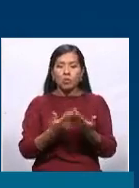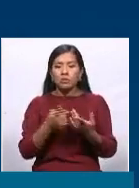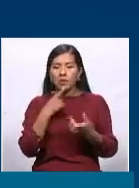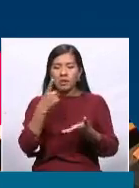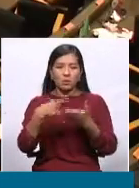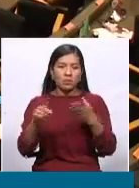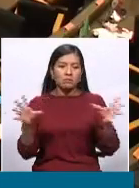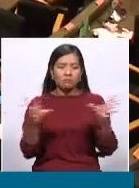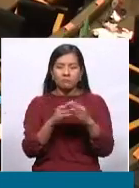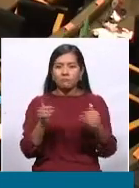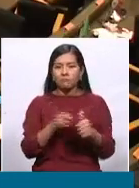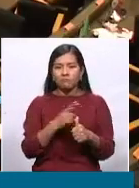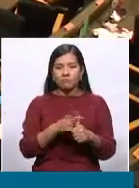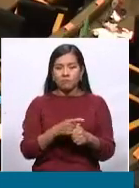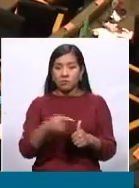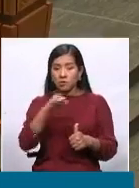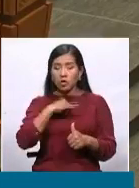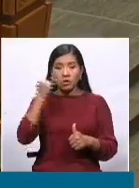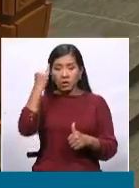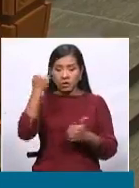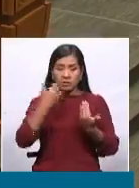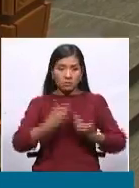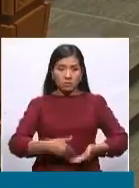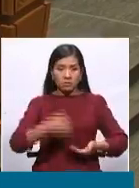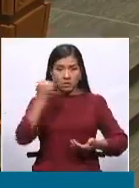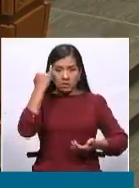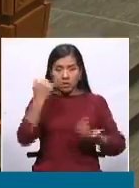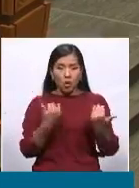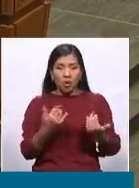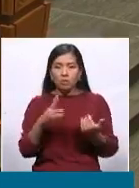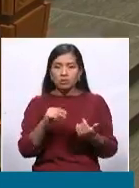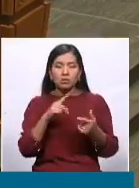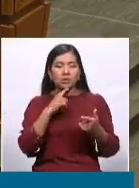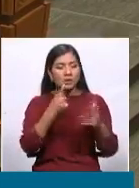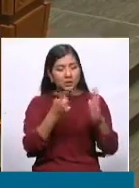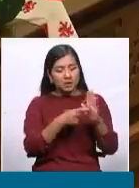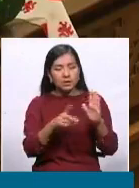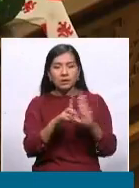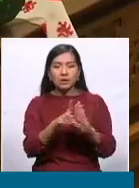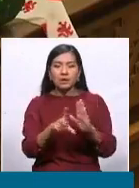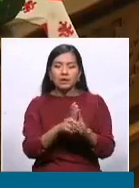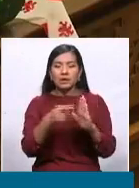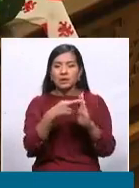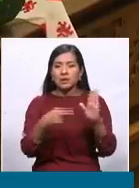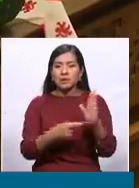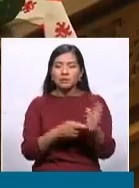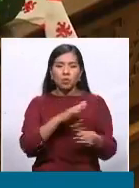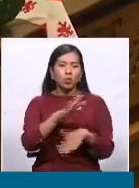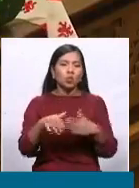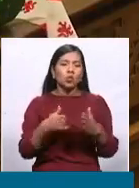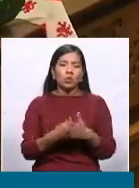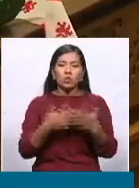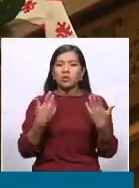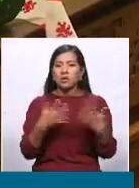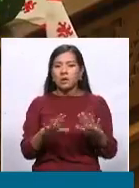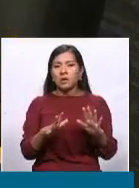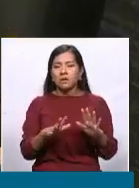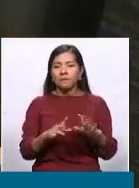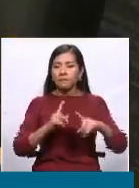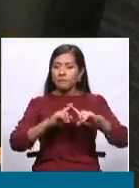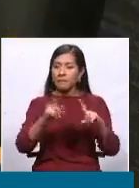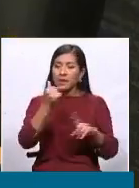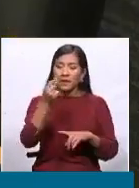procedimiento legislativo que no lo está inventando este diputado es un elemento que ya está establecido y que lamentablemente algunos